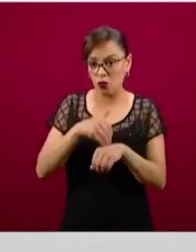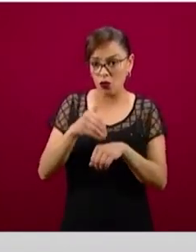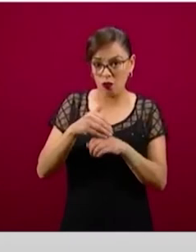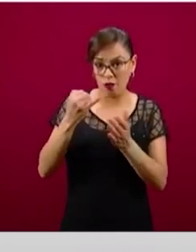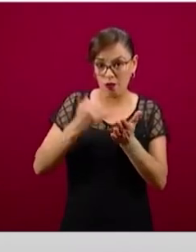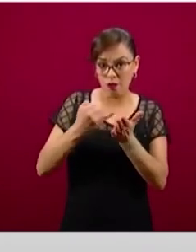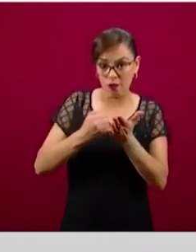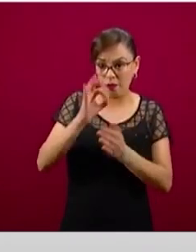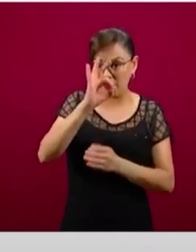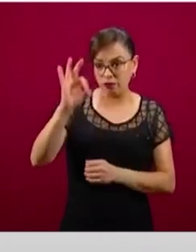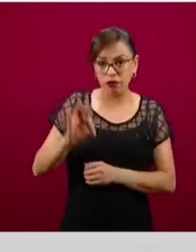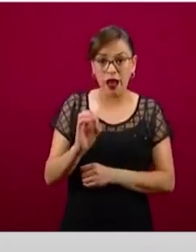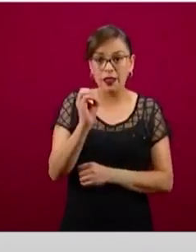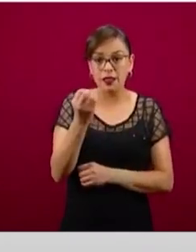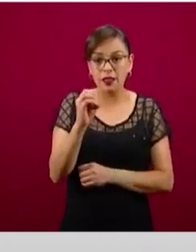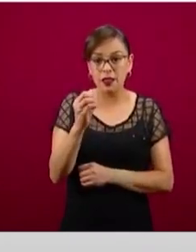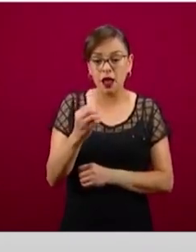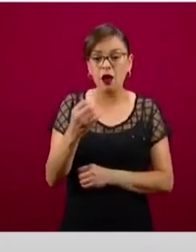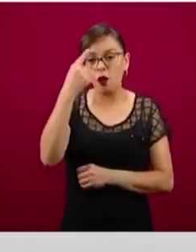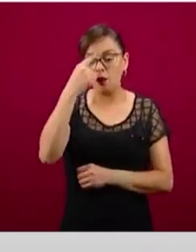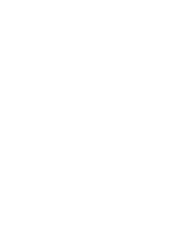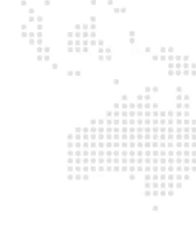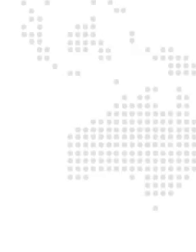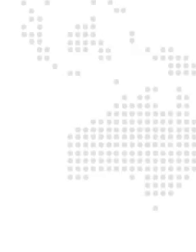servir precisamente a un microempresario.